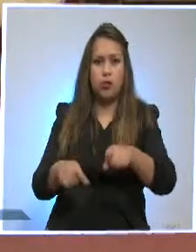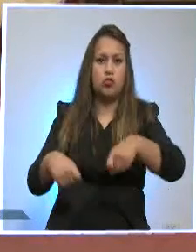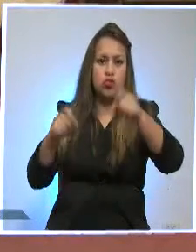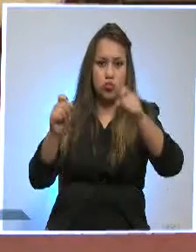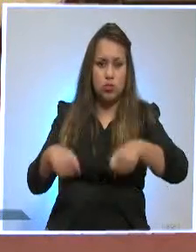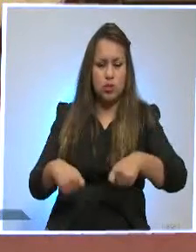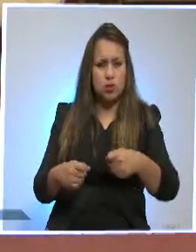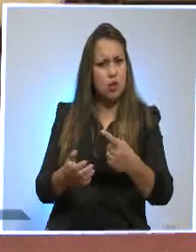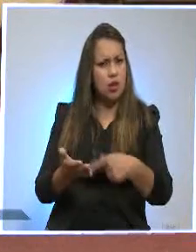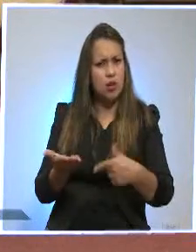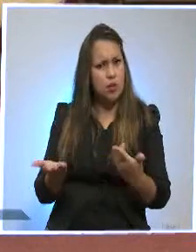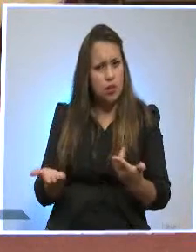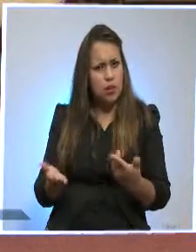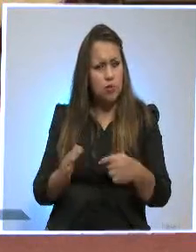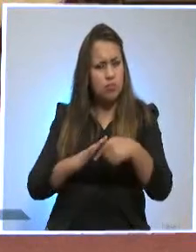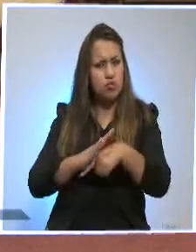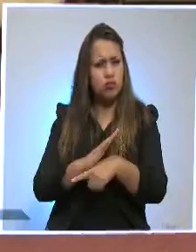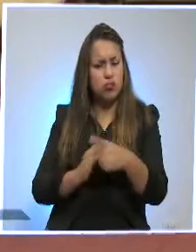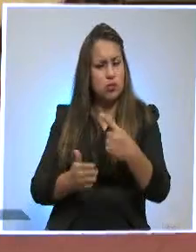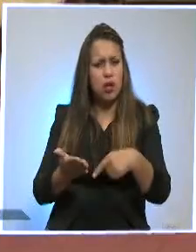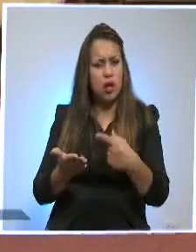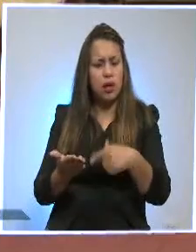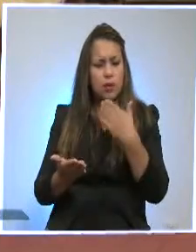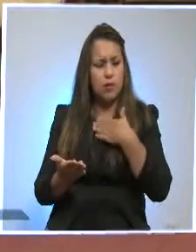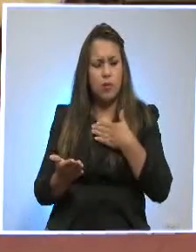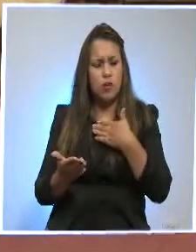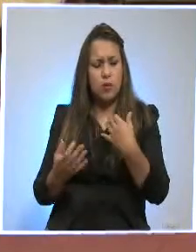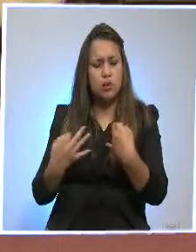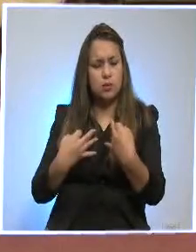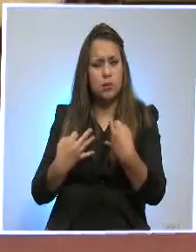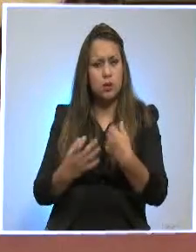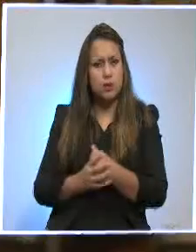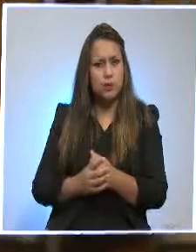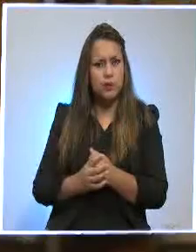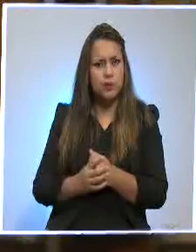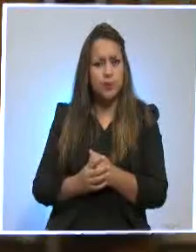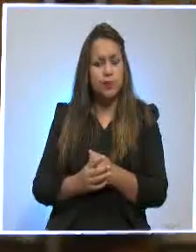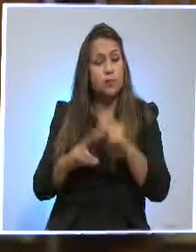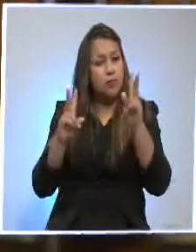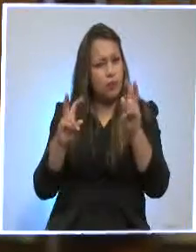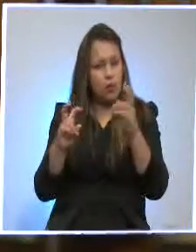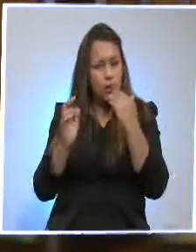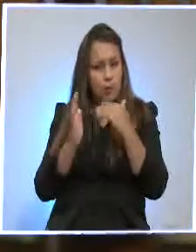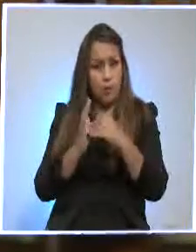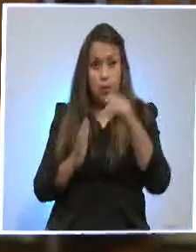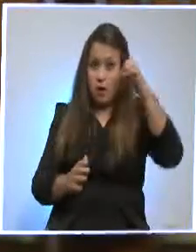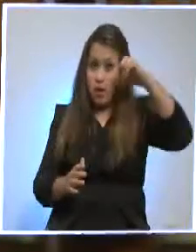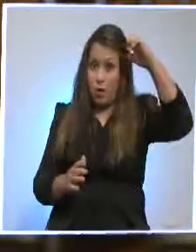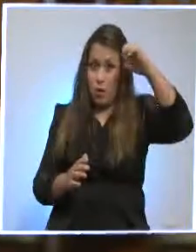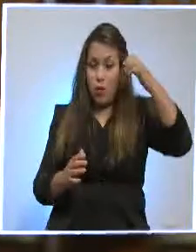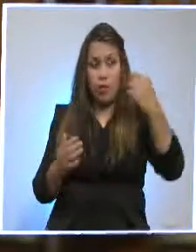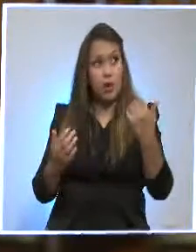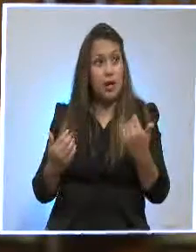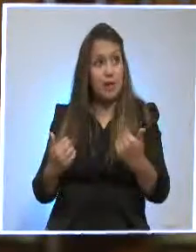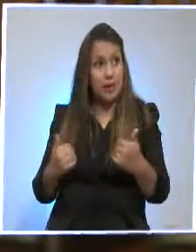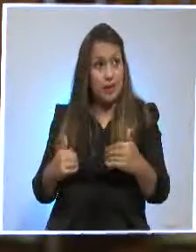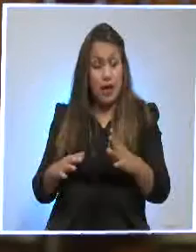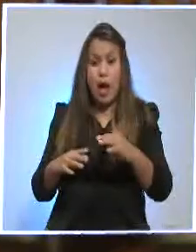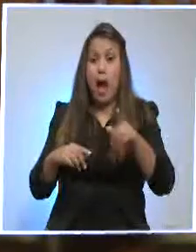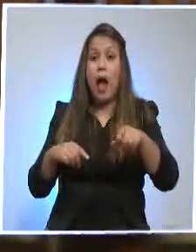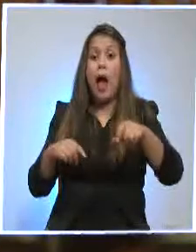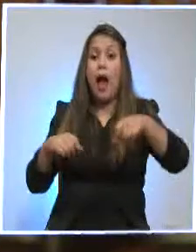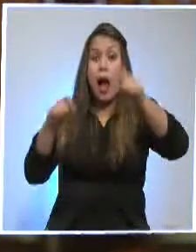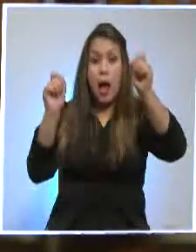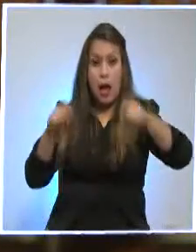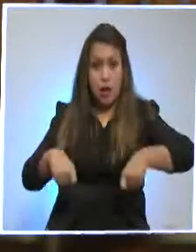Correcto, sí. Un poco profundizar en aquello. Sí, por supuesto. El tema es de que con Europa ya se ha llegado lógicamente a un acuerdo,